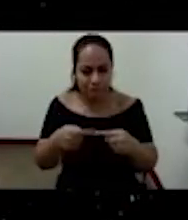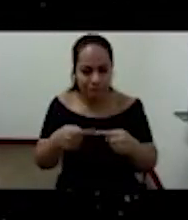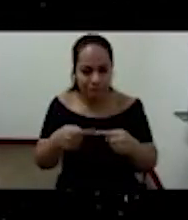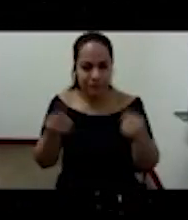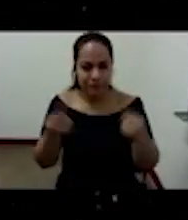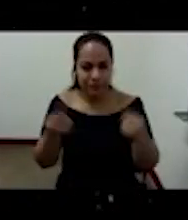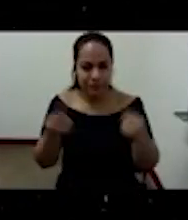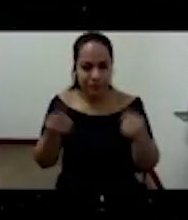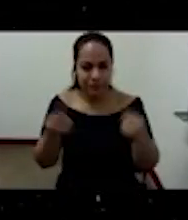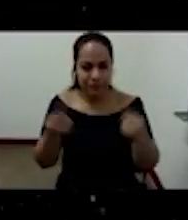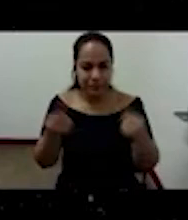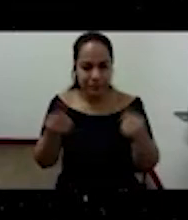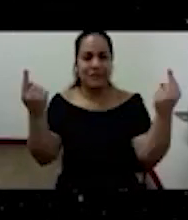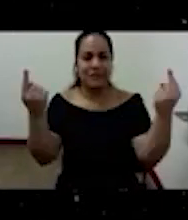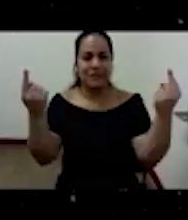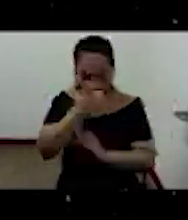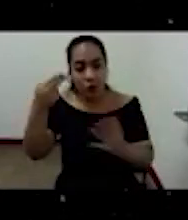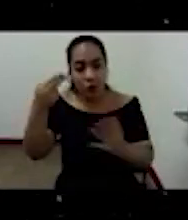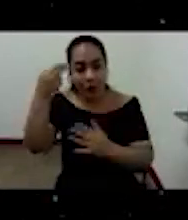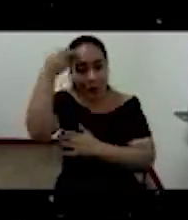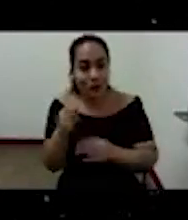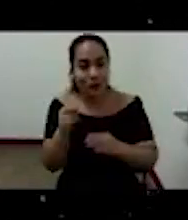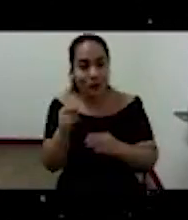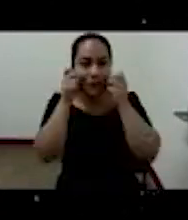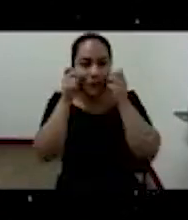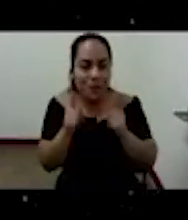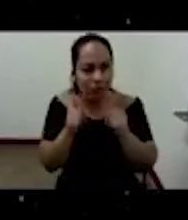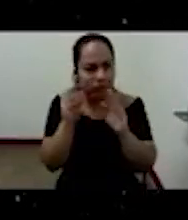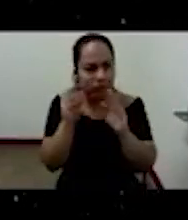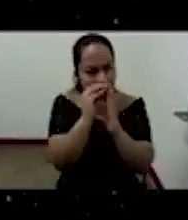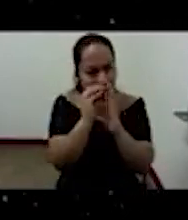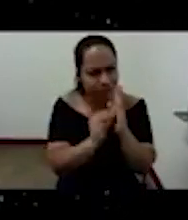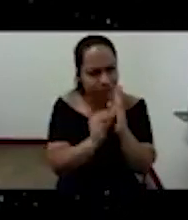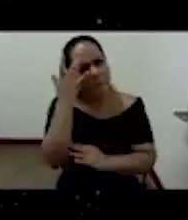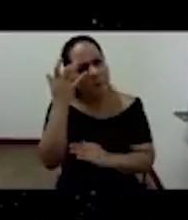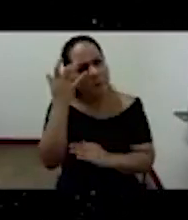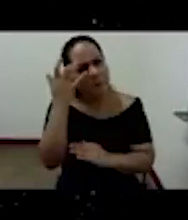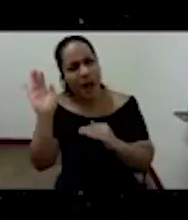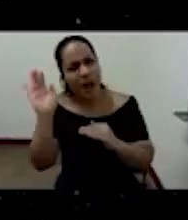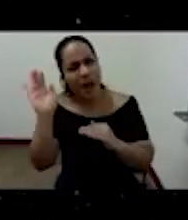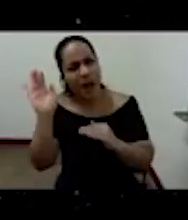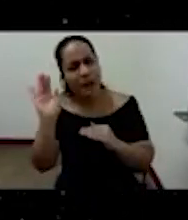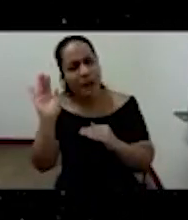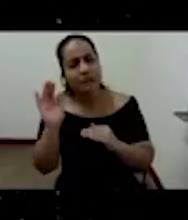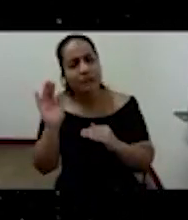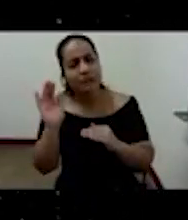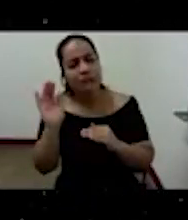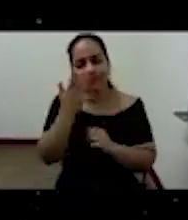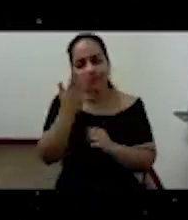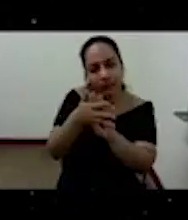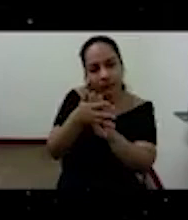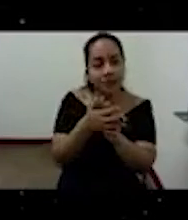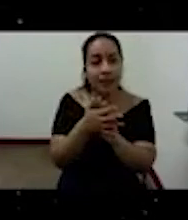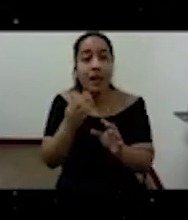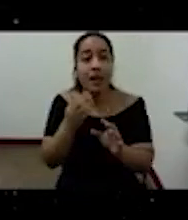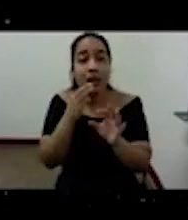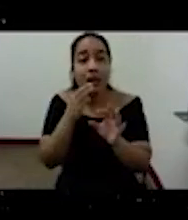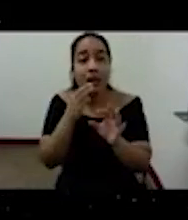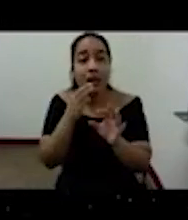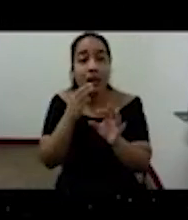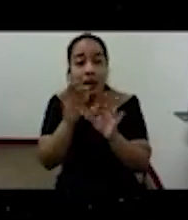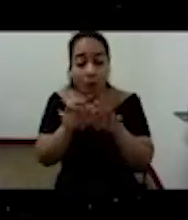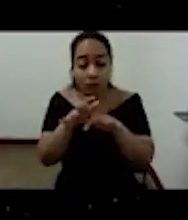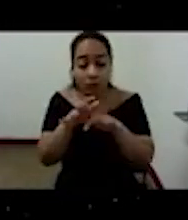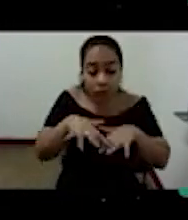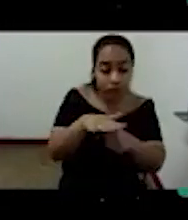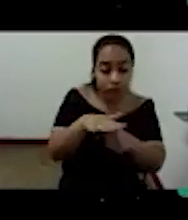en la historia humana sobre todo porque crean una condición nueva